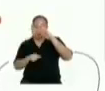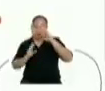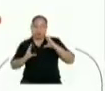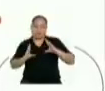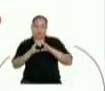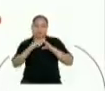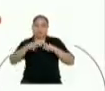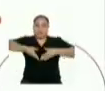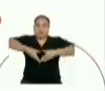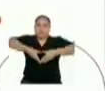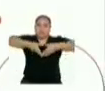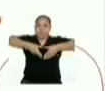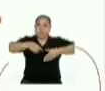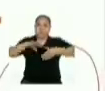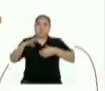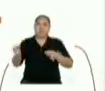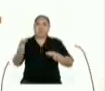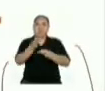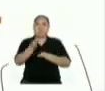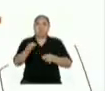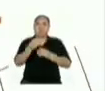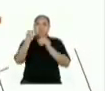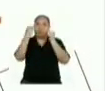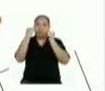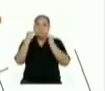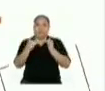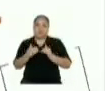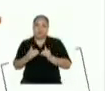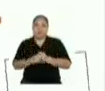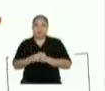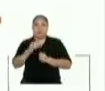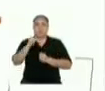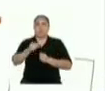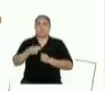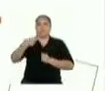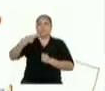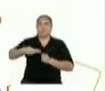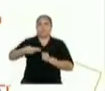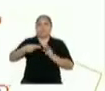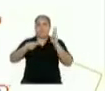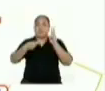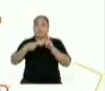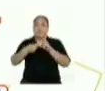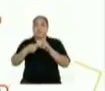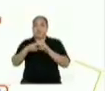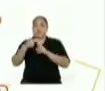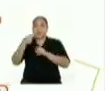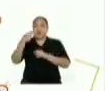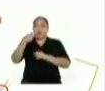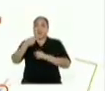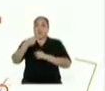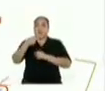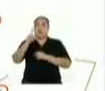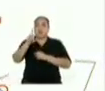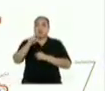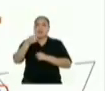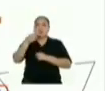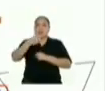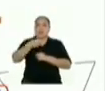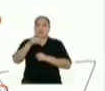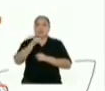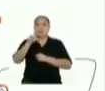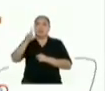que después de haberlos reemplazado y de realizar las operaciones aritméticas, será igual a la arista L por la raíz